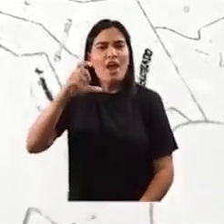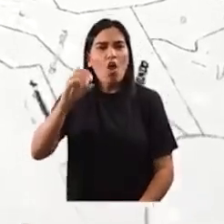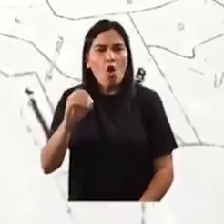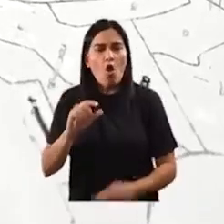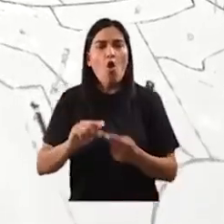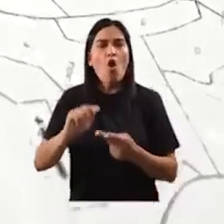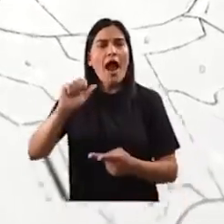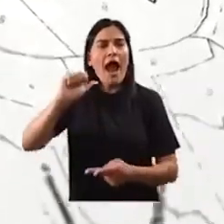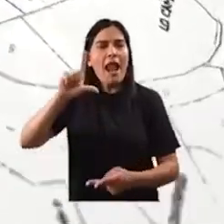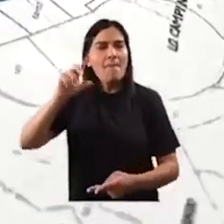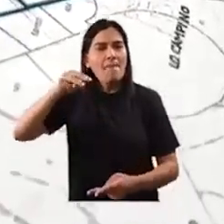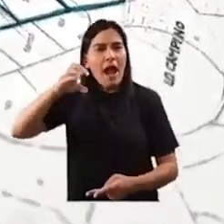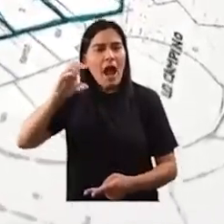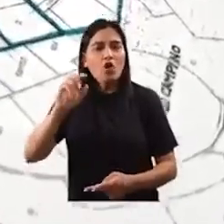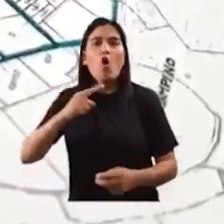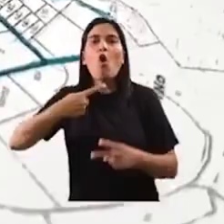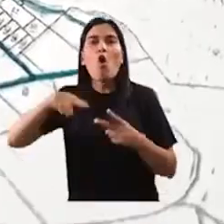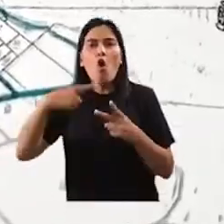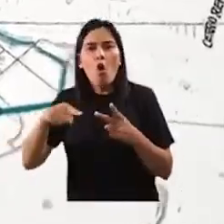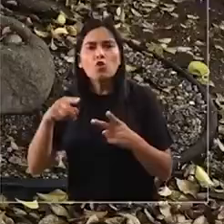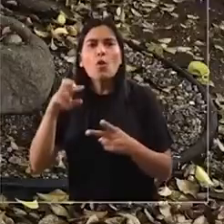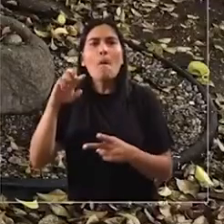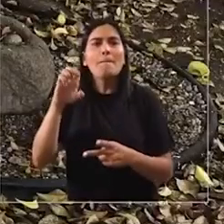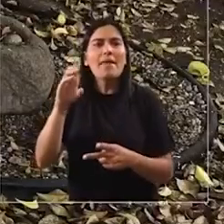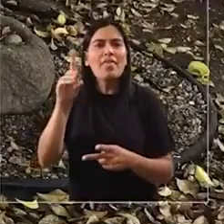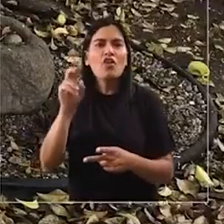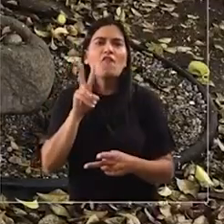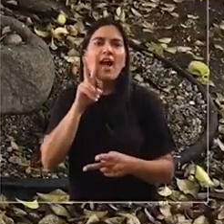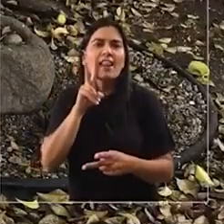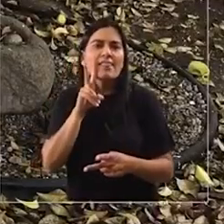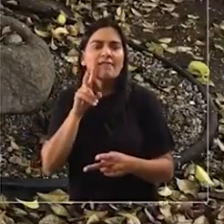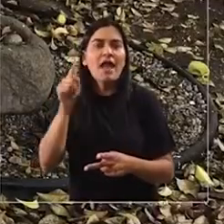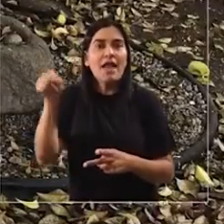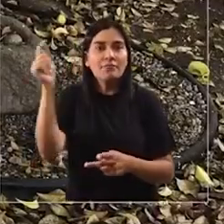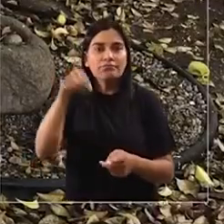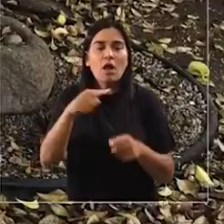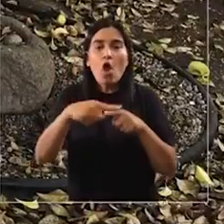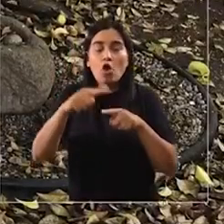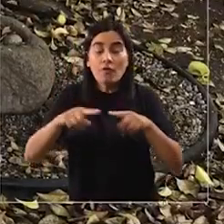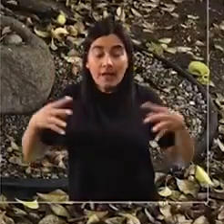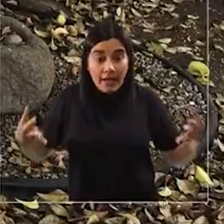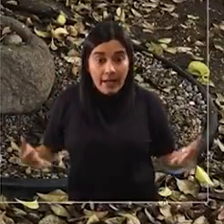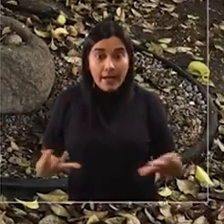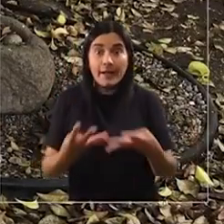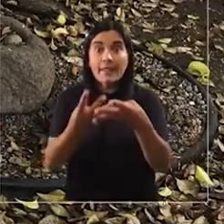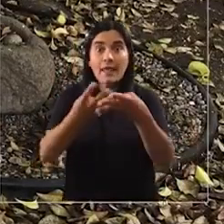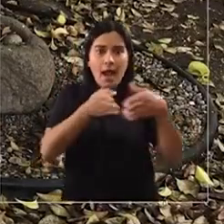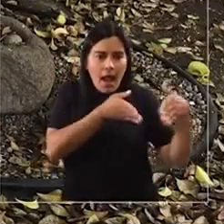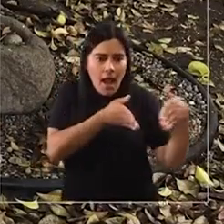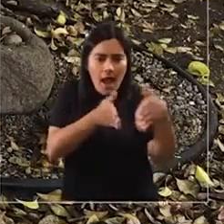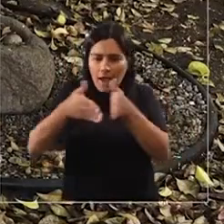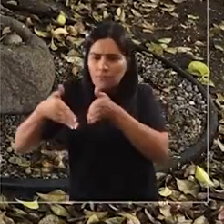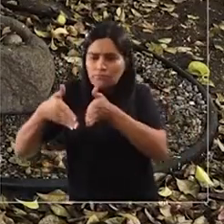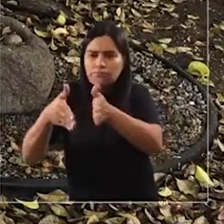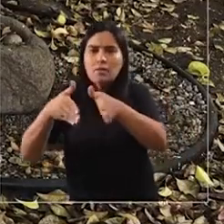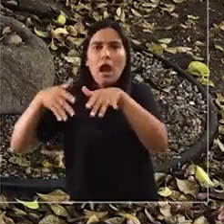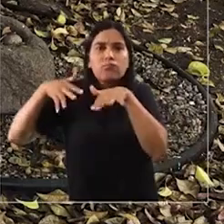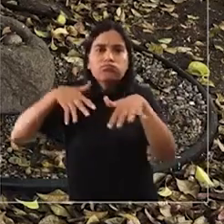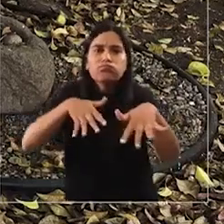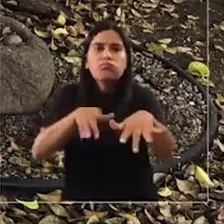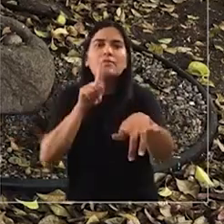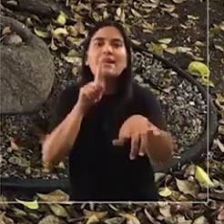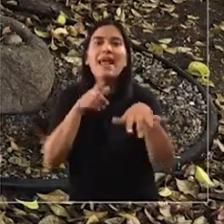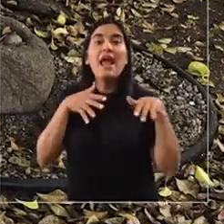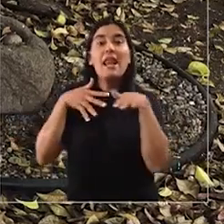viene un estudio muy importante que es la red de canales que había en el Mapocho a